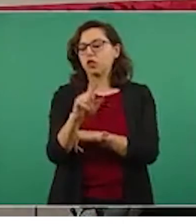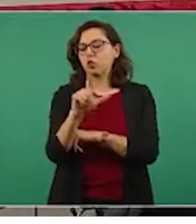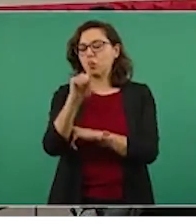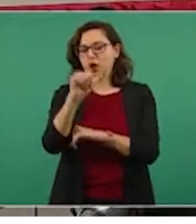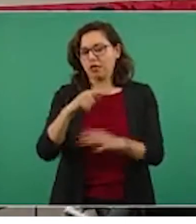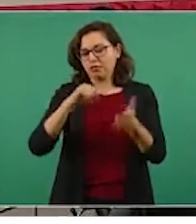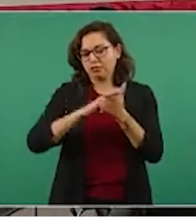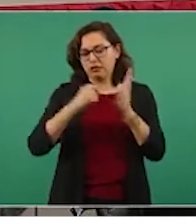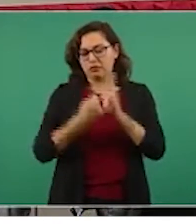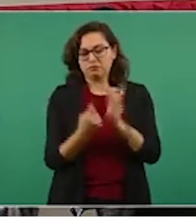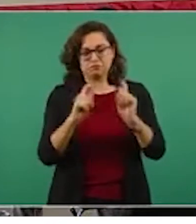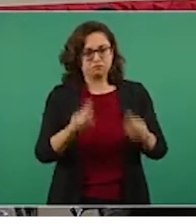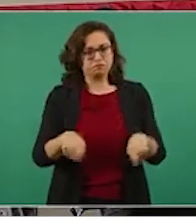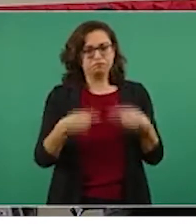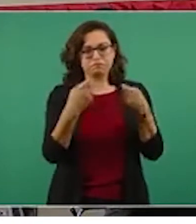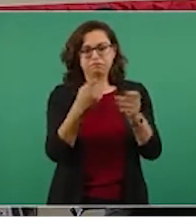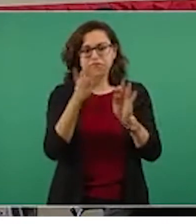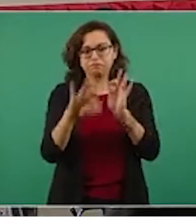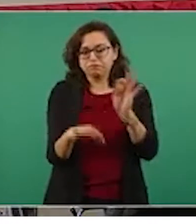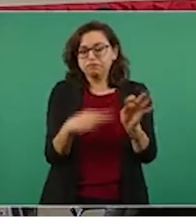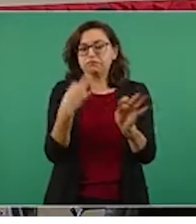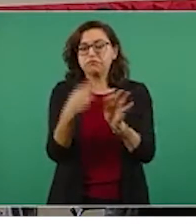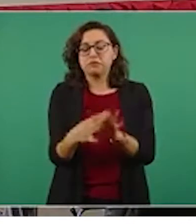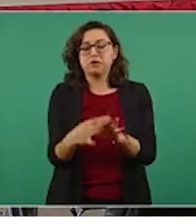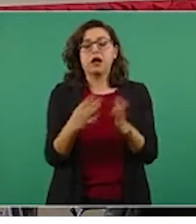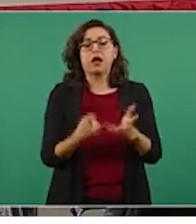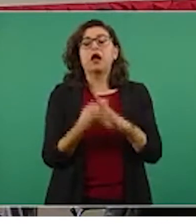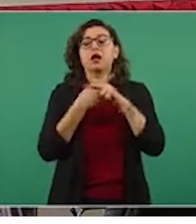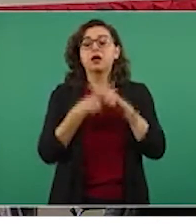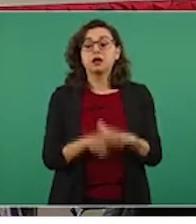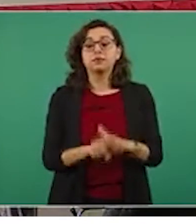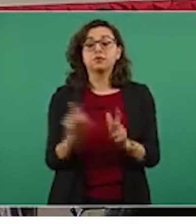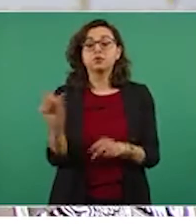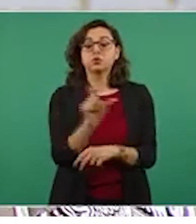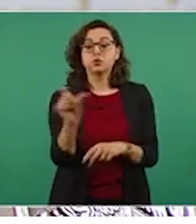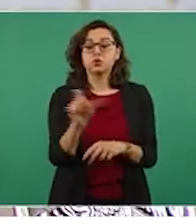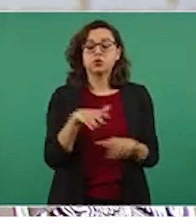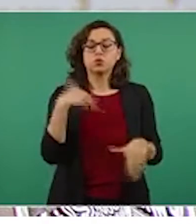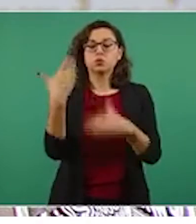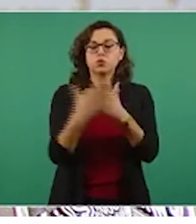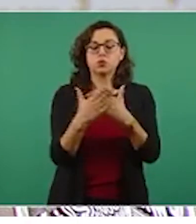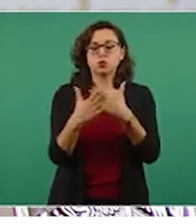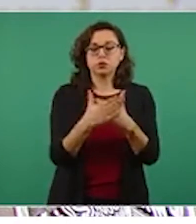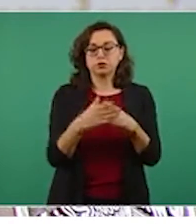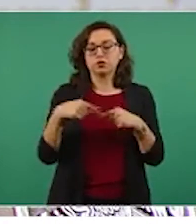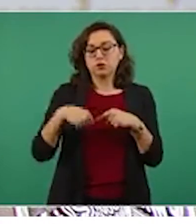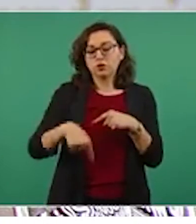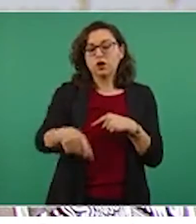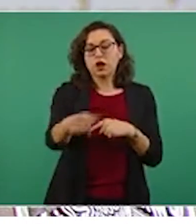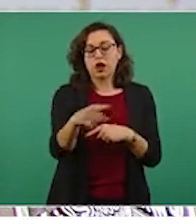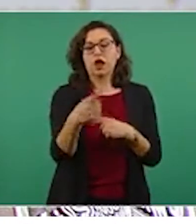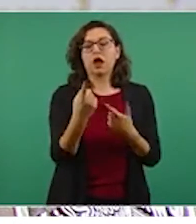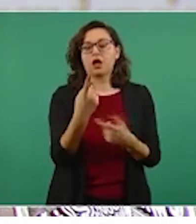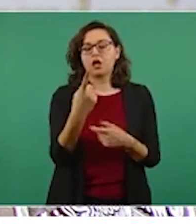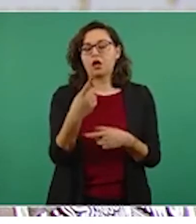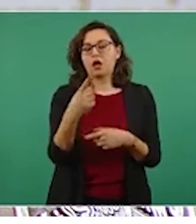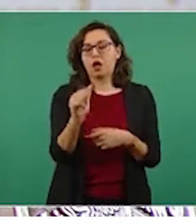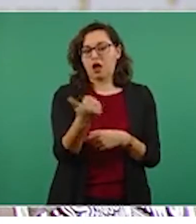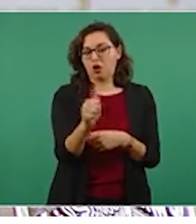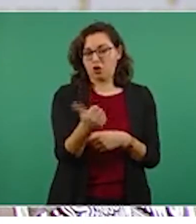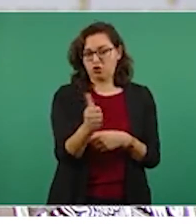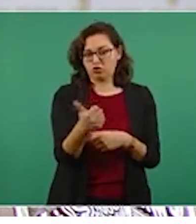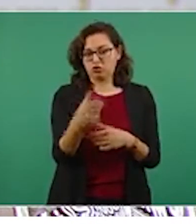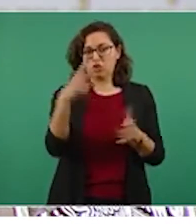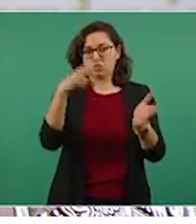Estos bachilleratos iniciarán su periodo escolar en el 2021, es decir, en este año, a